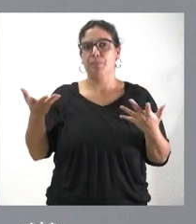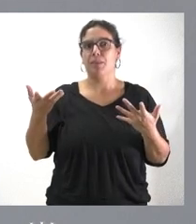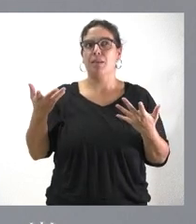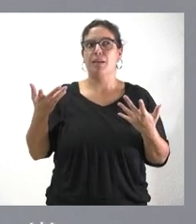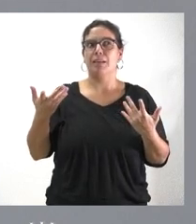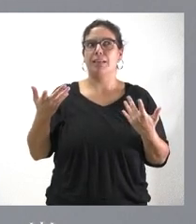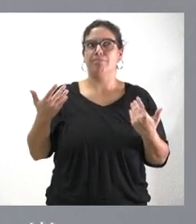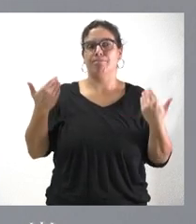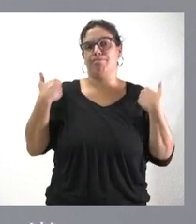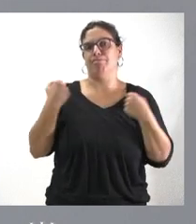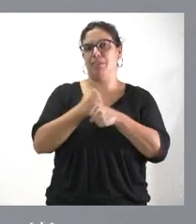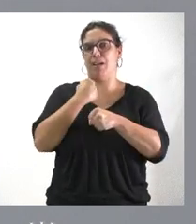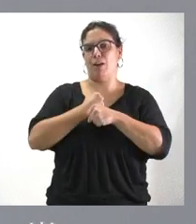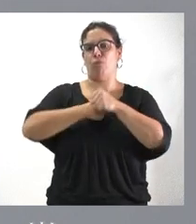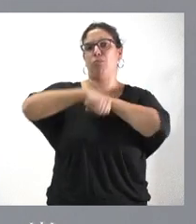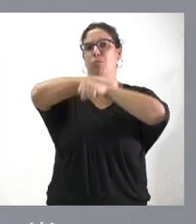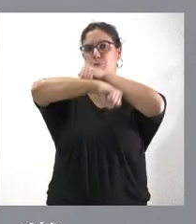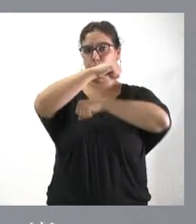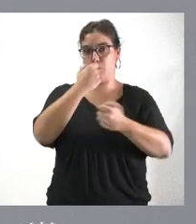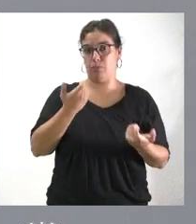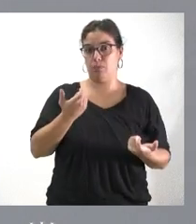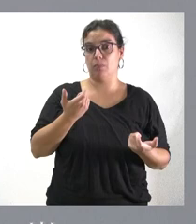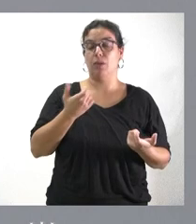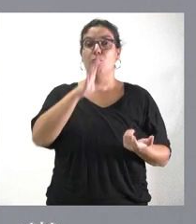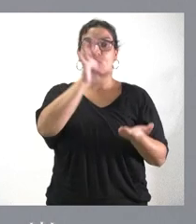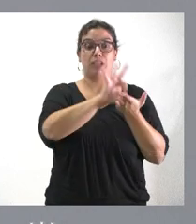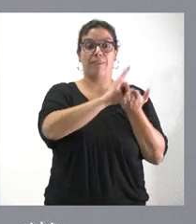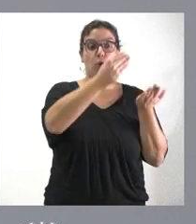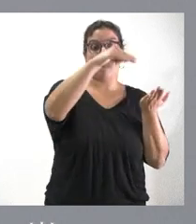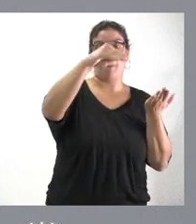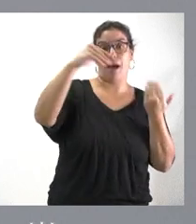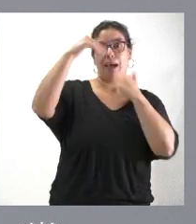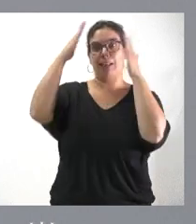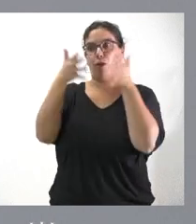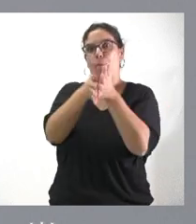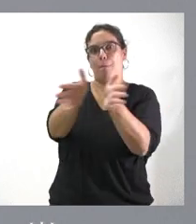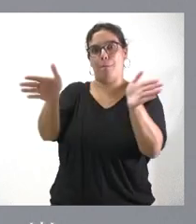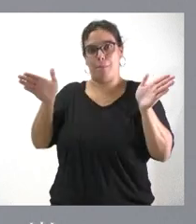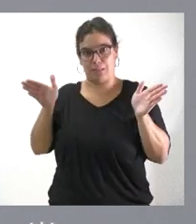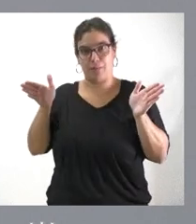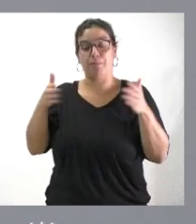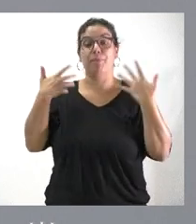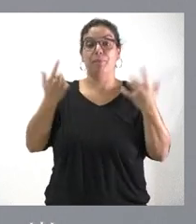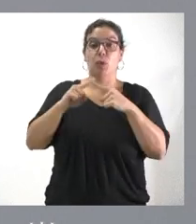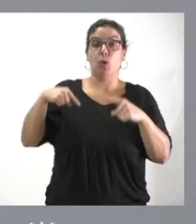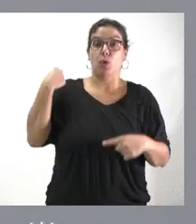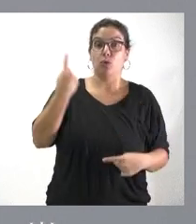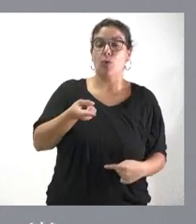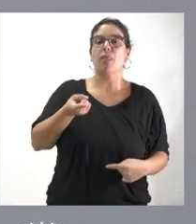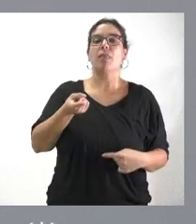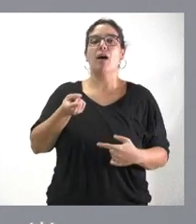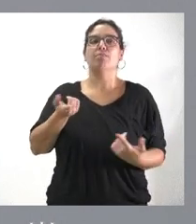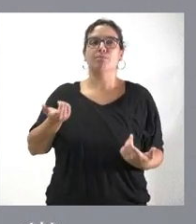de trabajo. Hay más atención a nuevos servicios. Como consecuencia de esto, pues ha producido un aumento